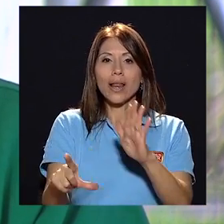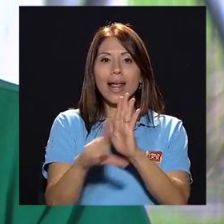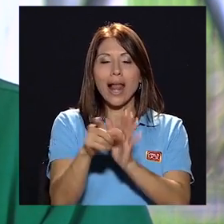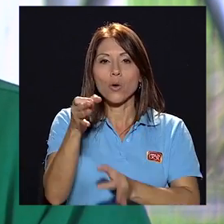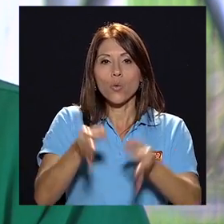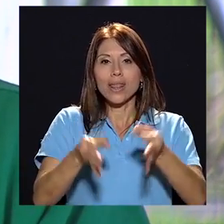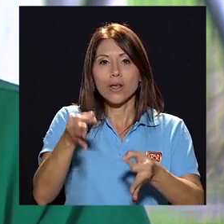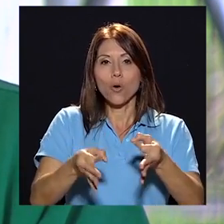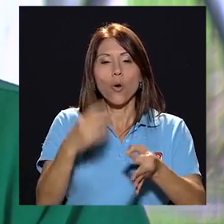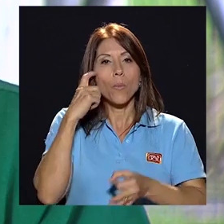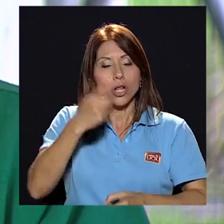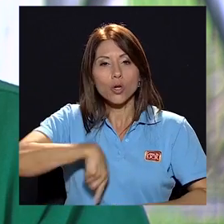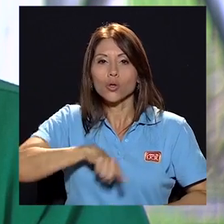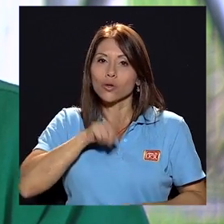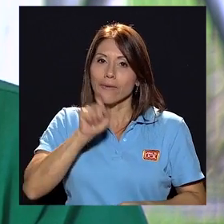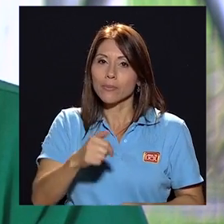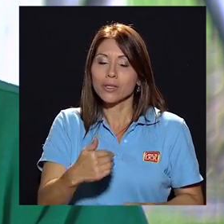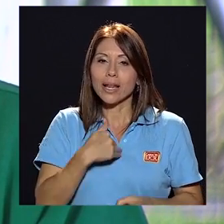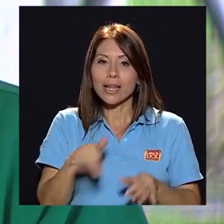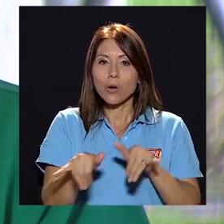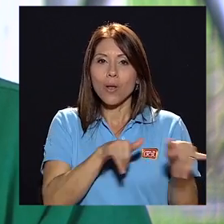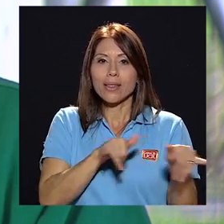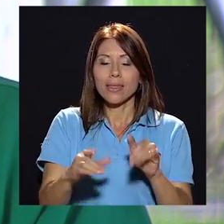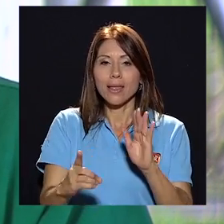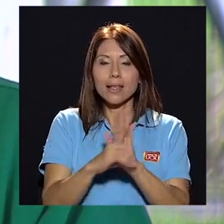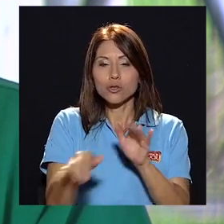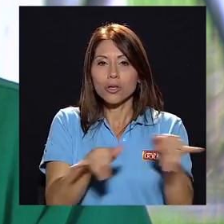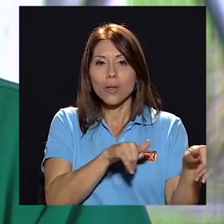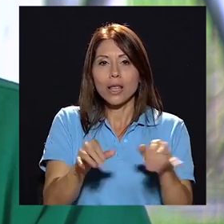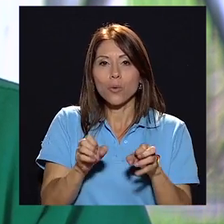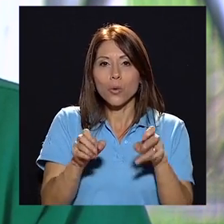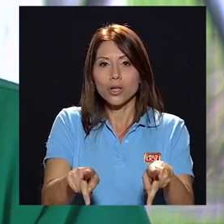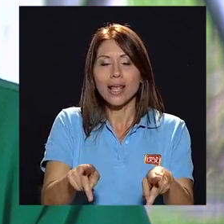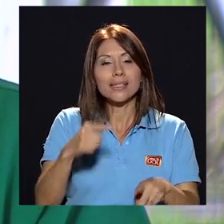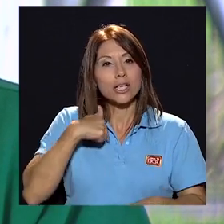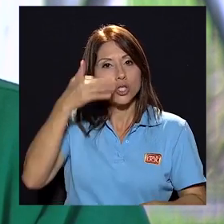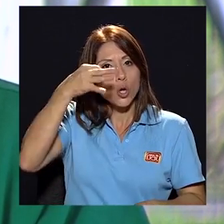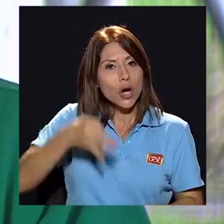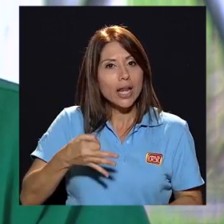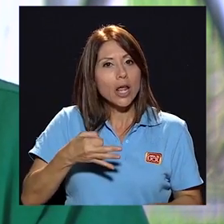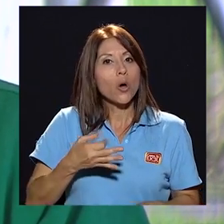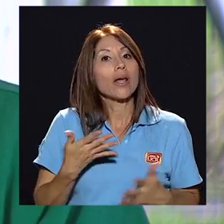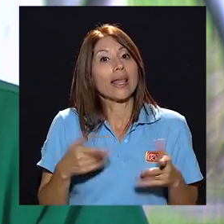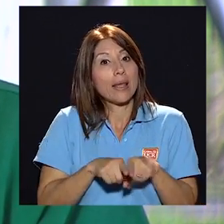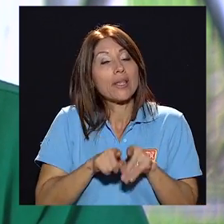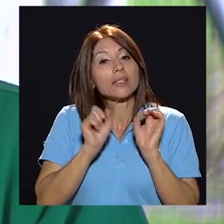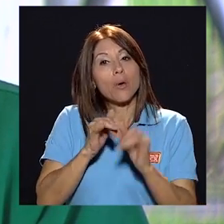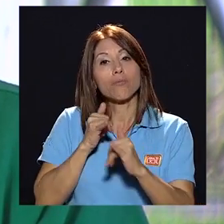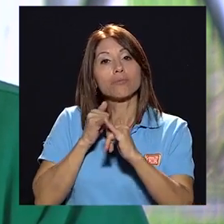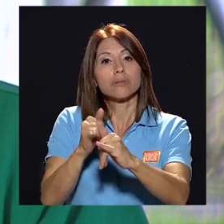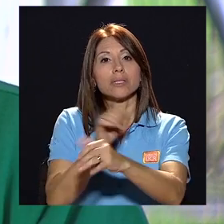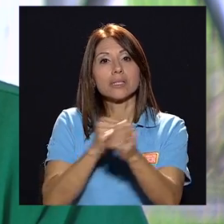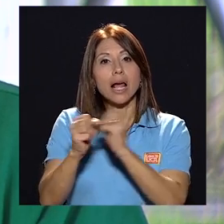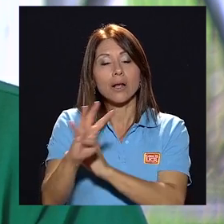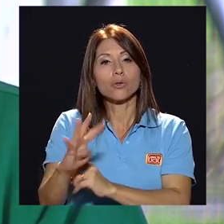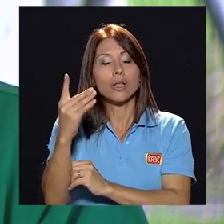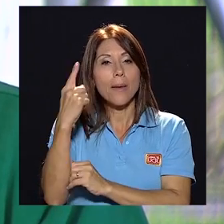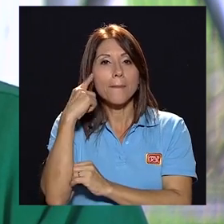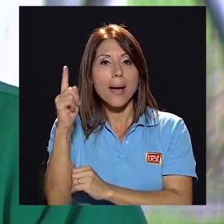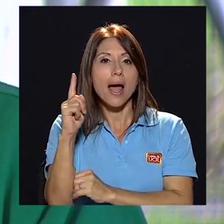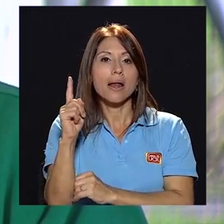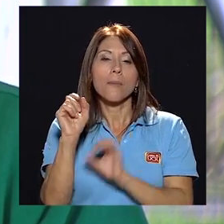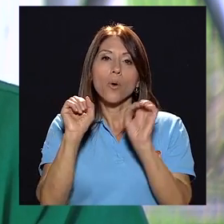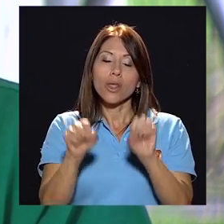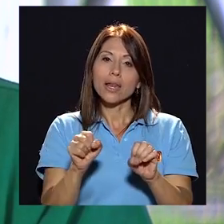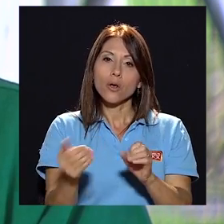porque aquí tiene que haber igualdad de derechos igualdad de oportunidades realmente creo firmemente que si fuera necesario se puede acudir hasta en la sala constitucional para